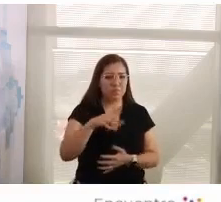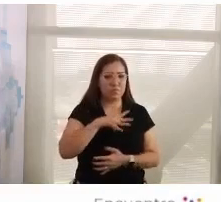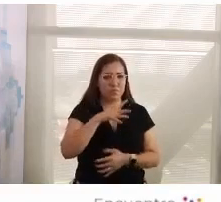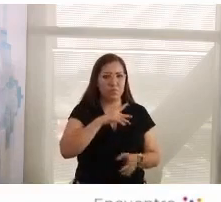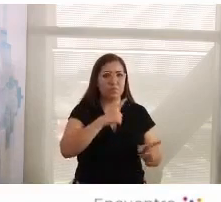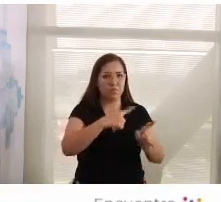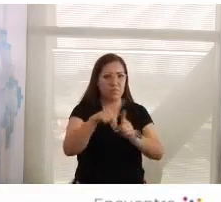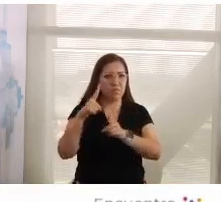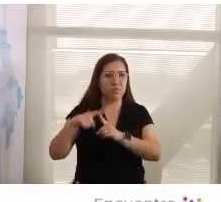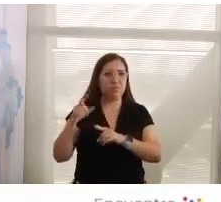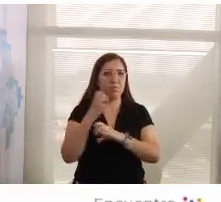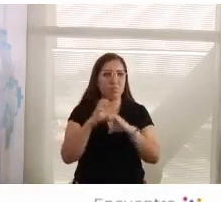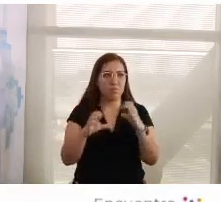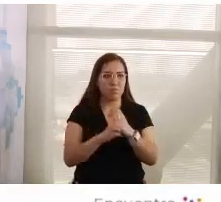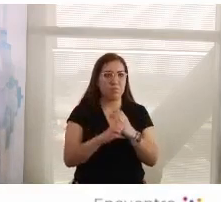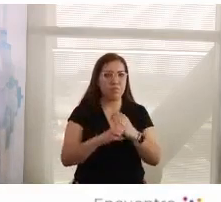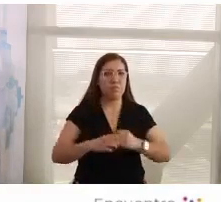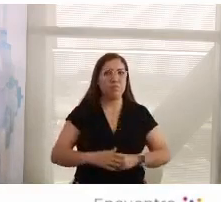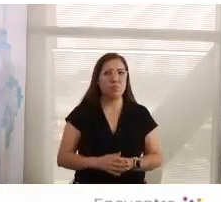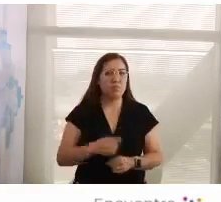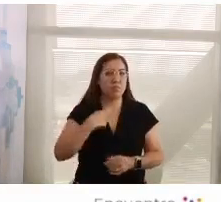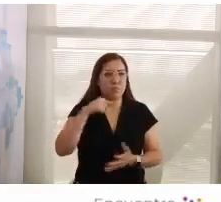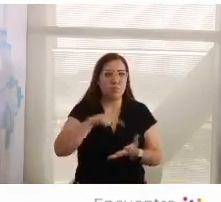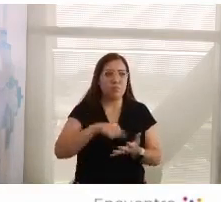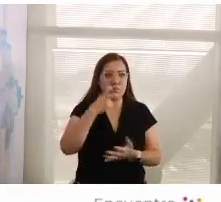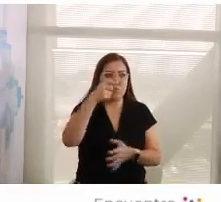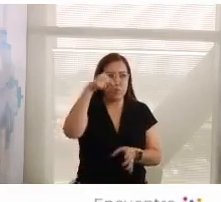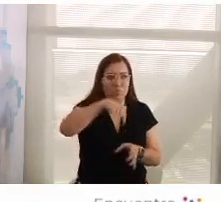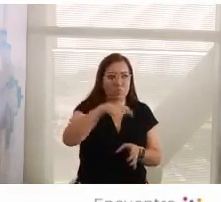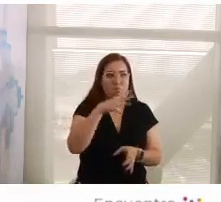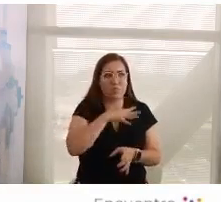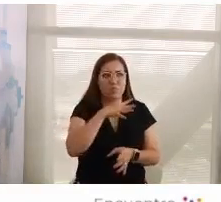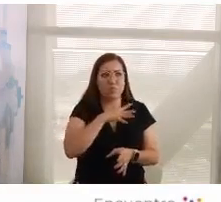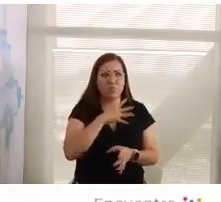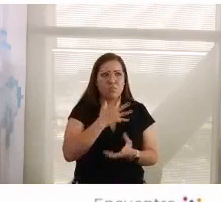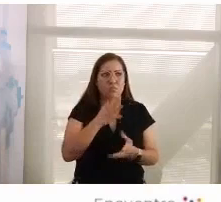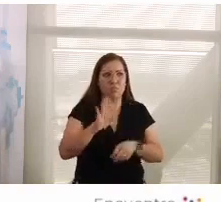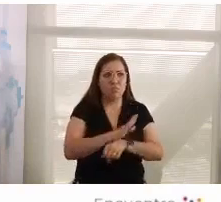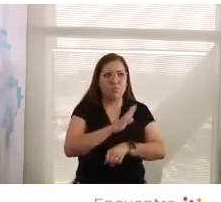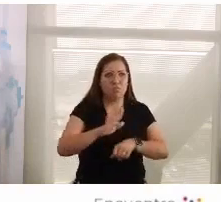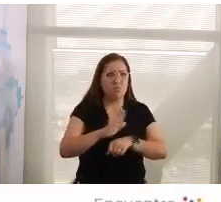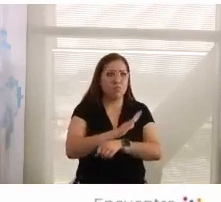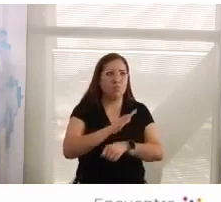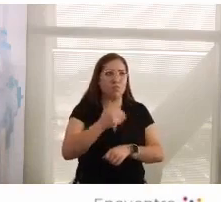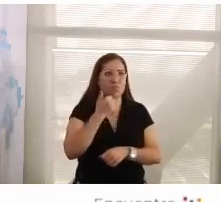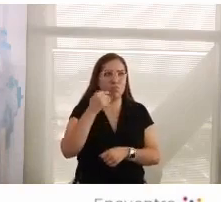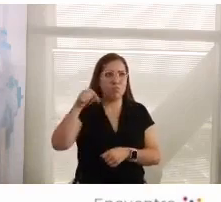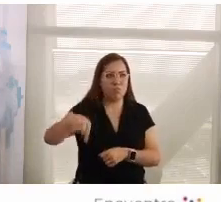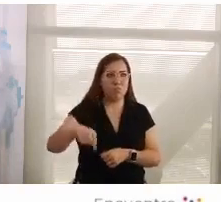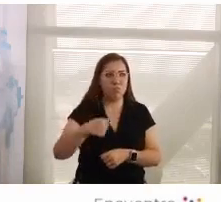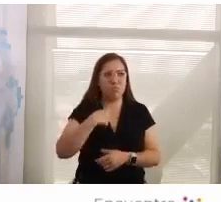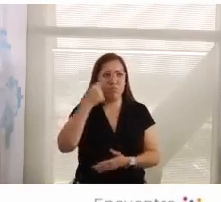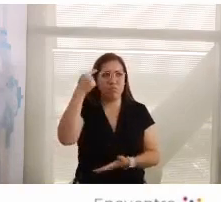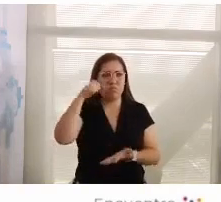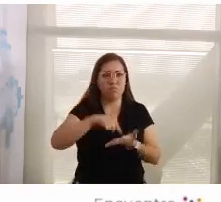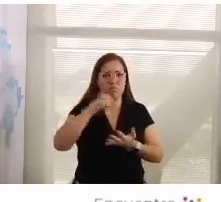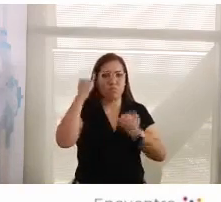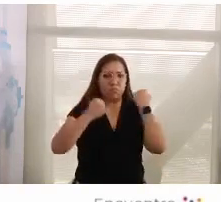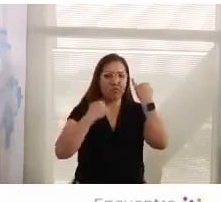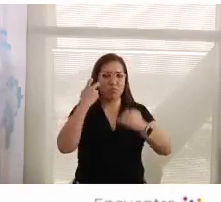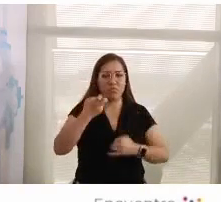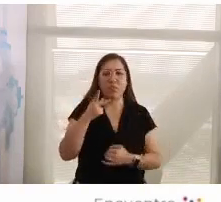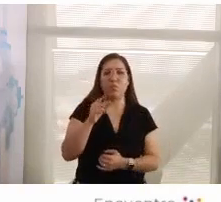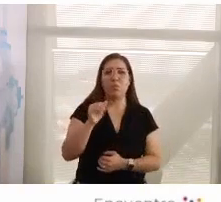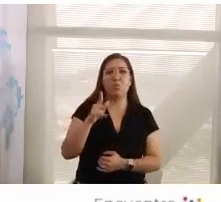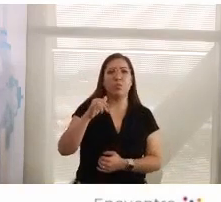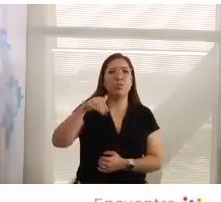el Estado ofrece beneficios y por esto ganha adhesión me parece que el populismo